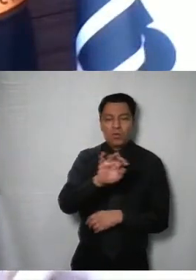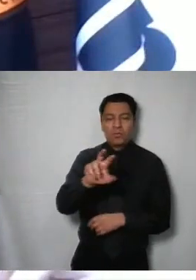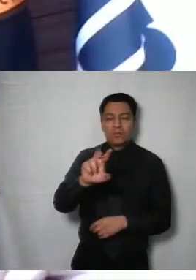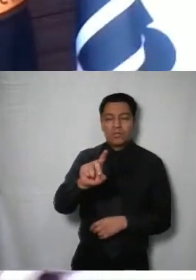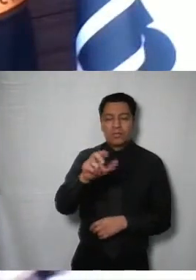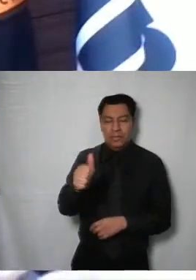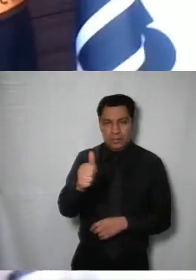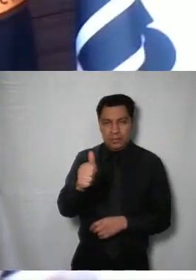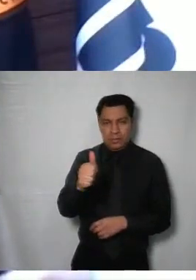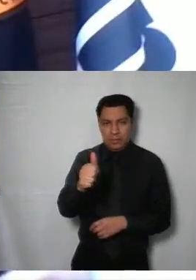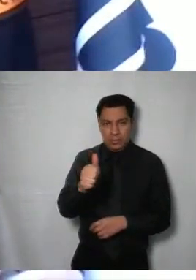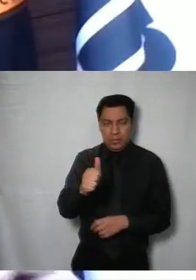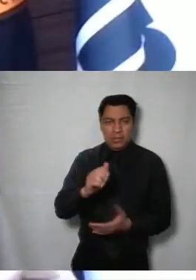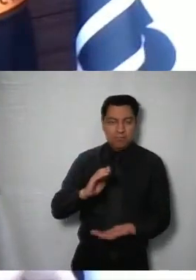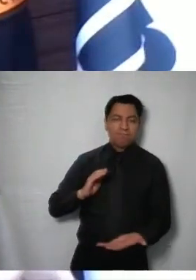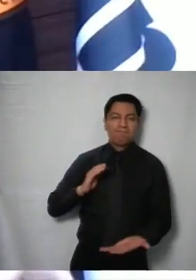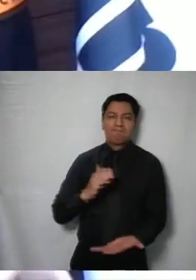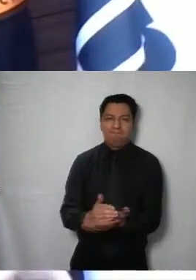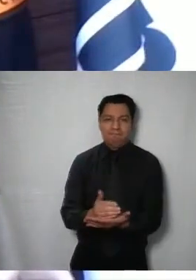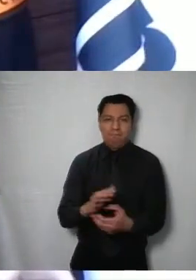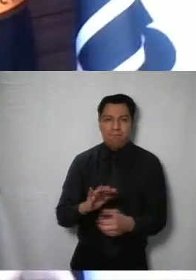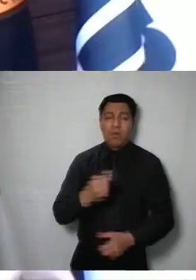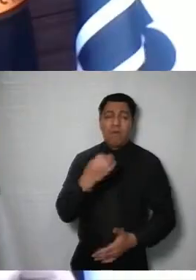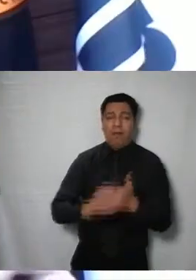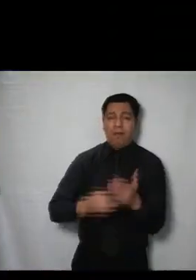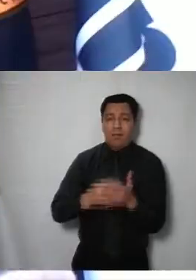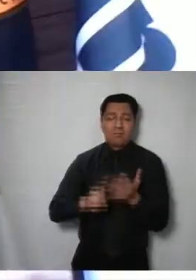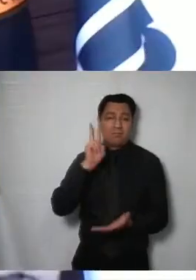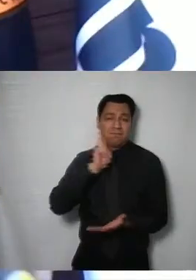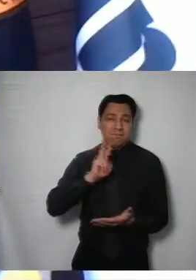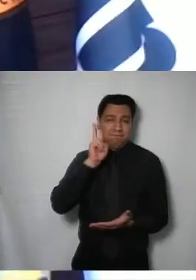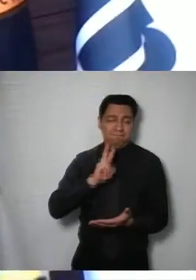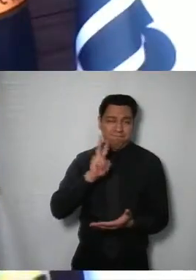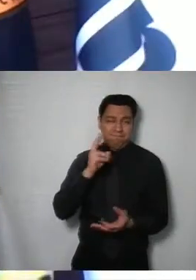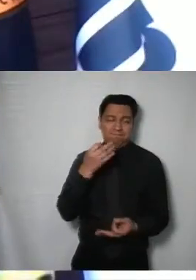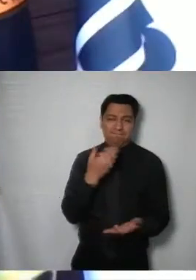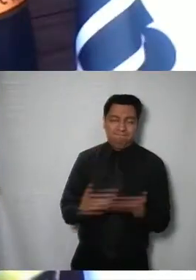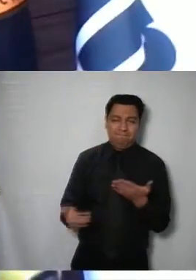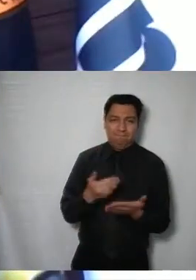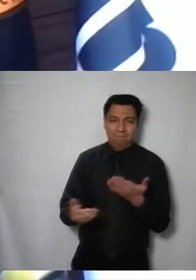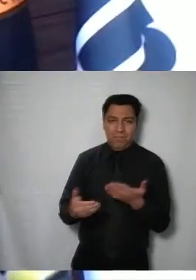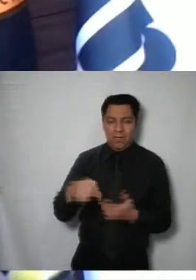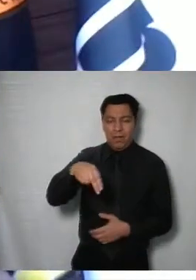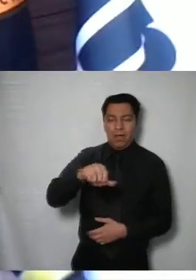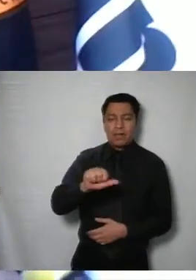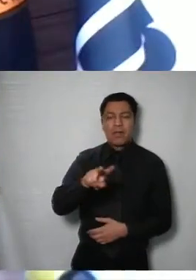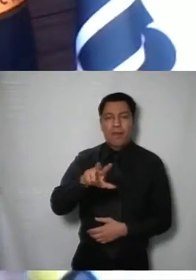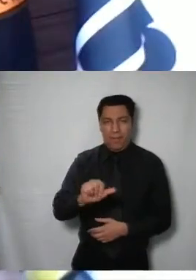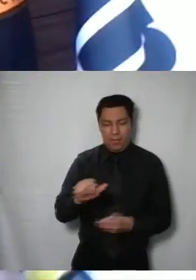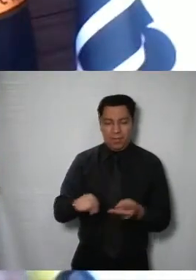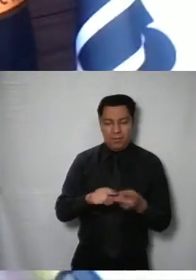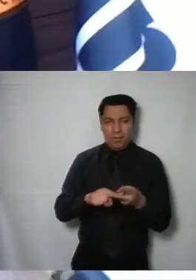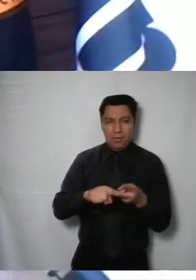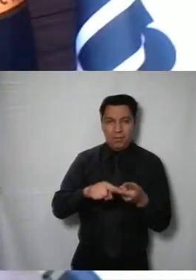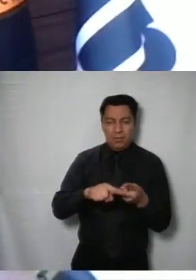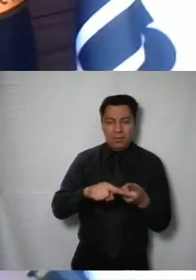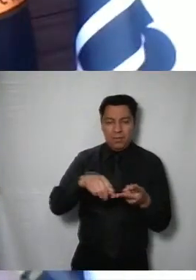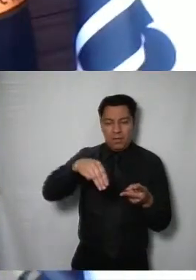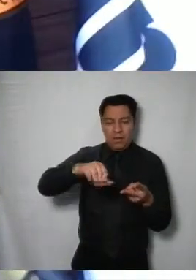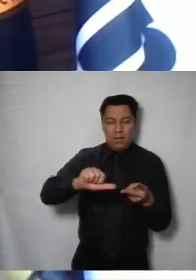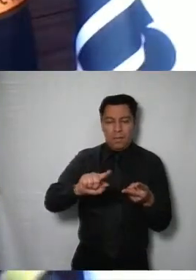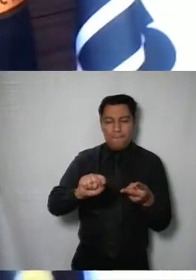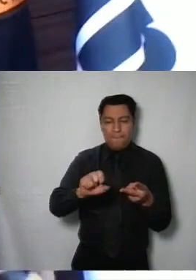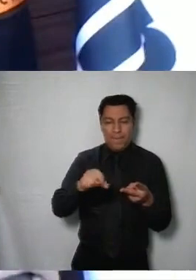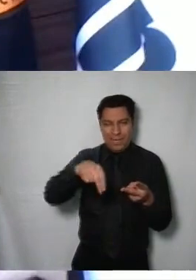436 sea el de sobreseer por quedar sin materia y se de vista con los votos particulares de la comisionada Nava y la comisionada San Martín y el